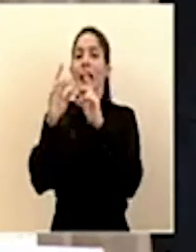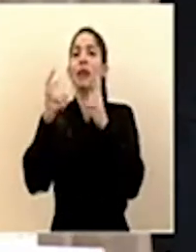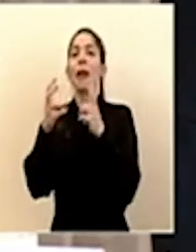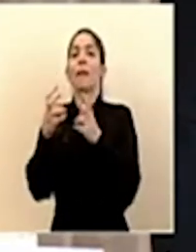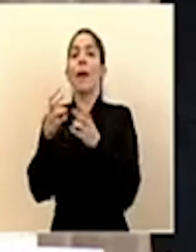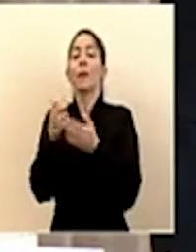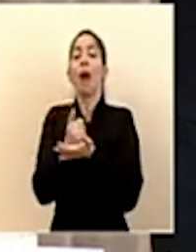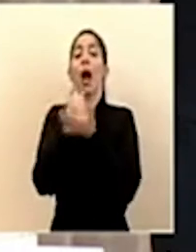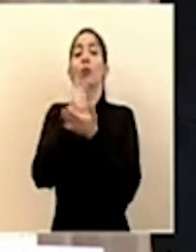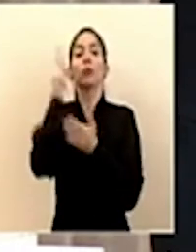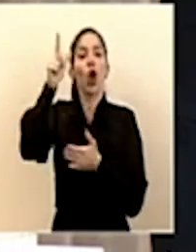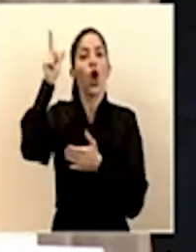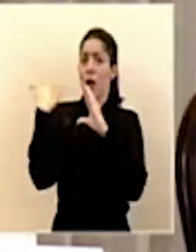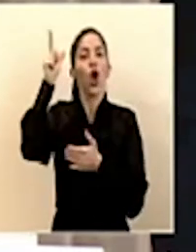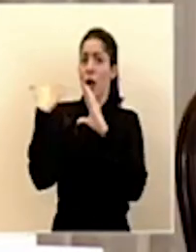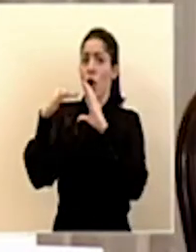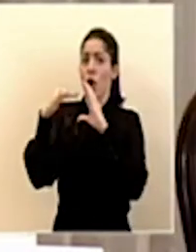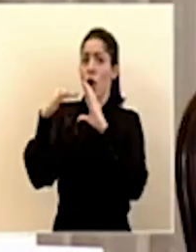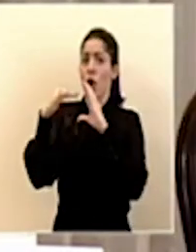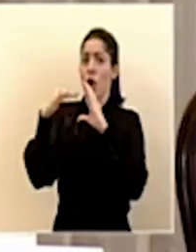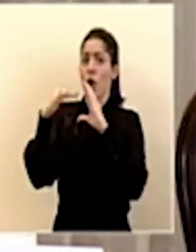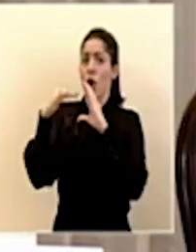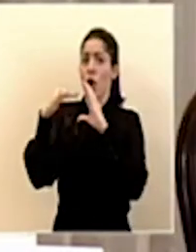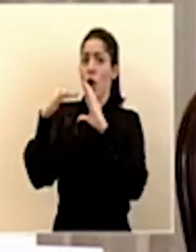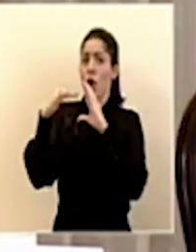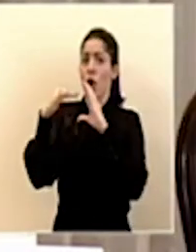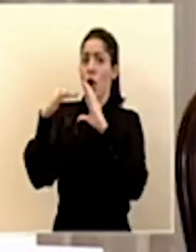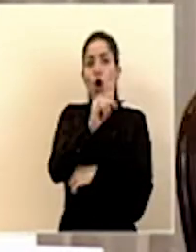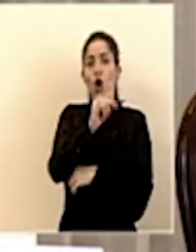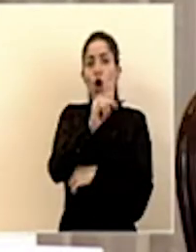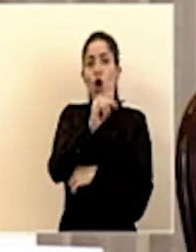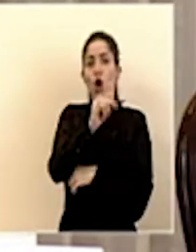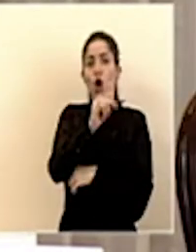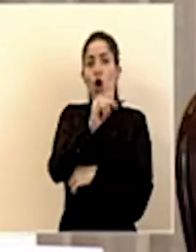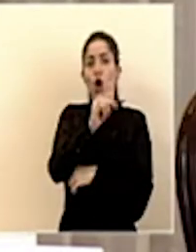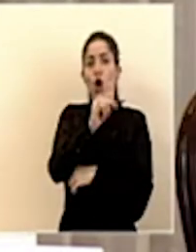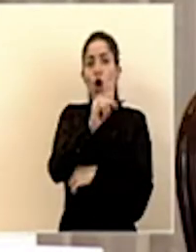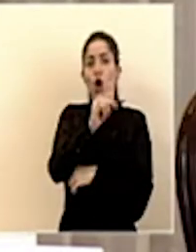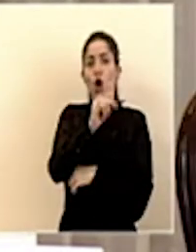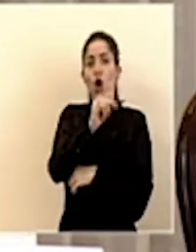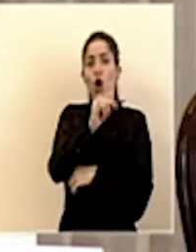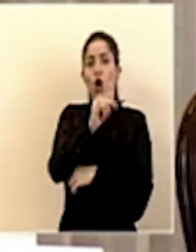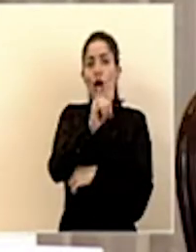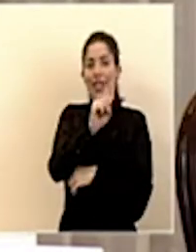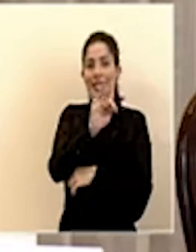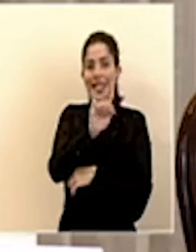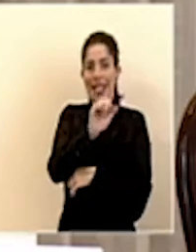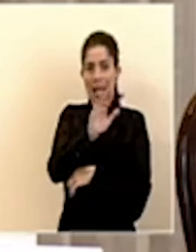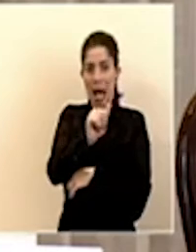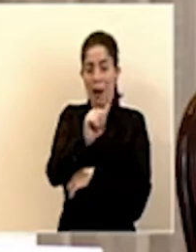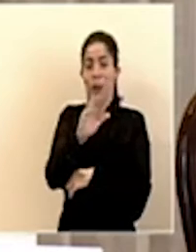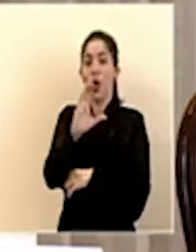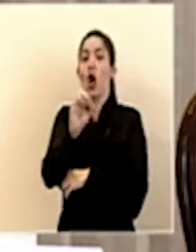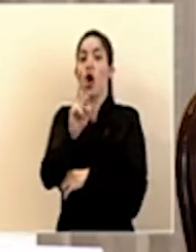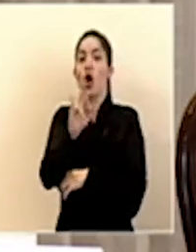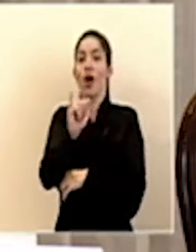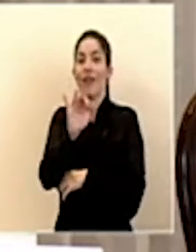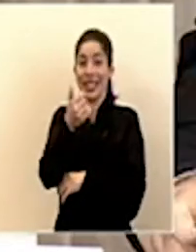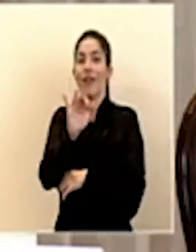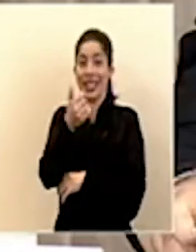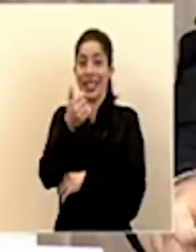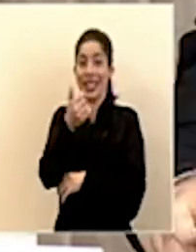ayuda logística de apoyo logístico pueden escribir al correo logística COVID-19